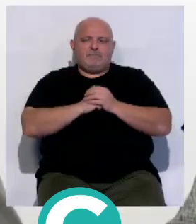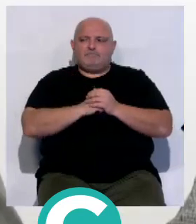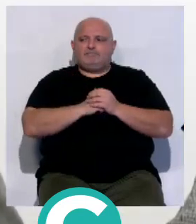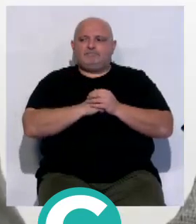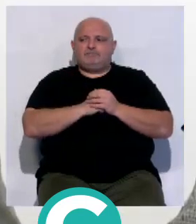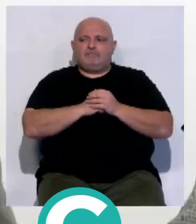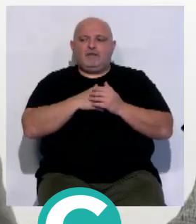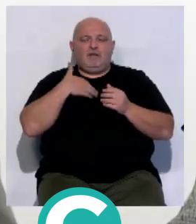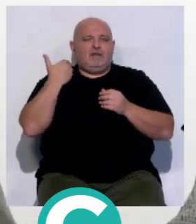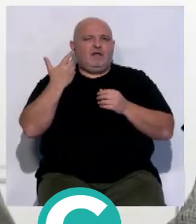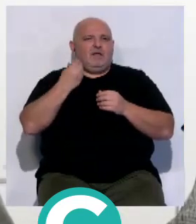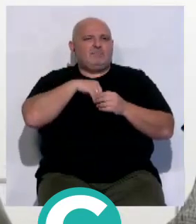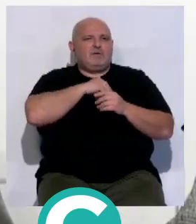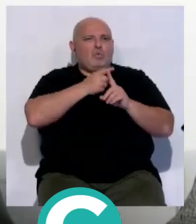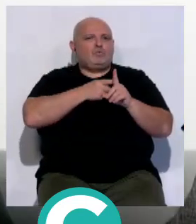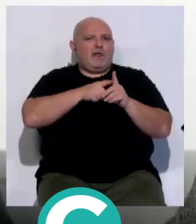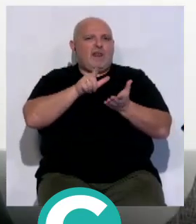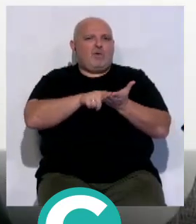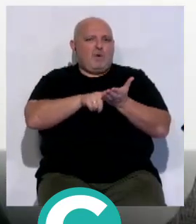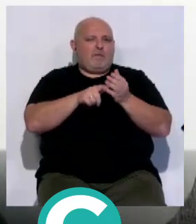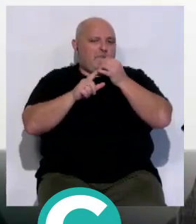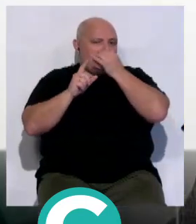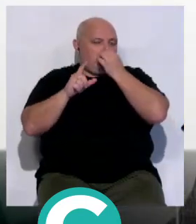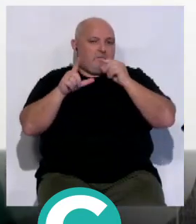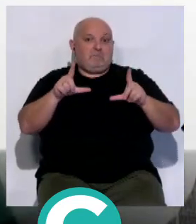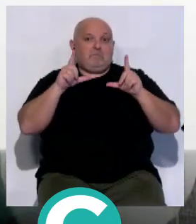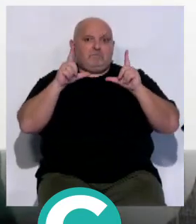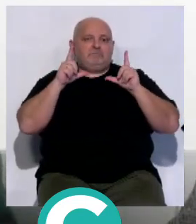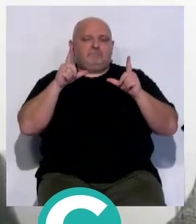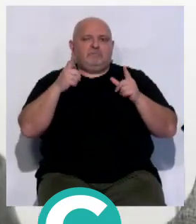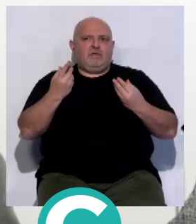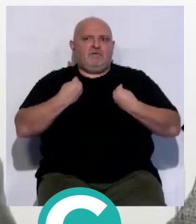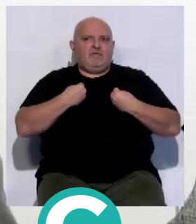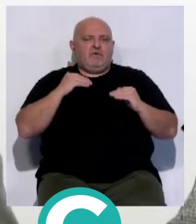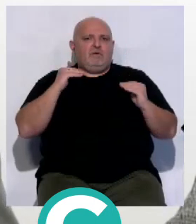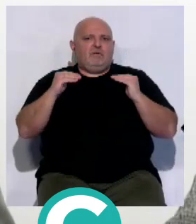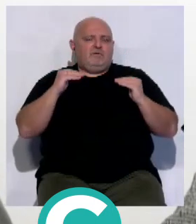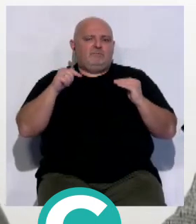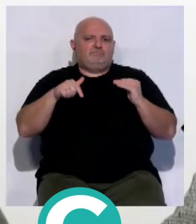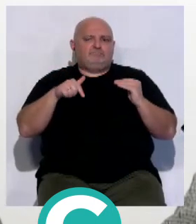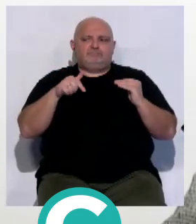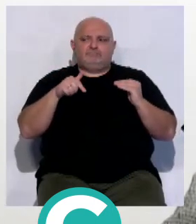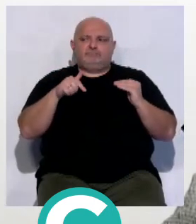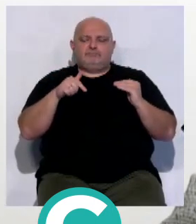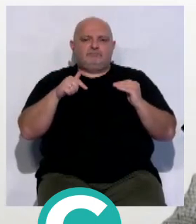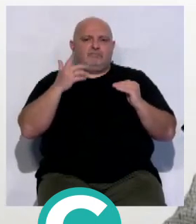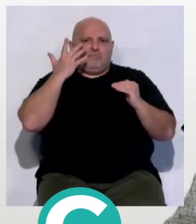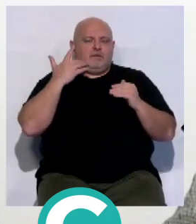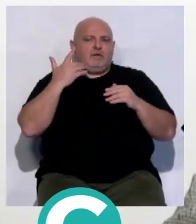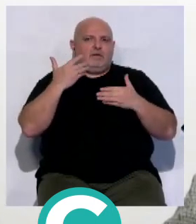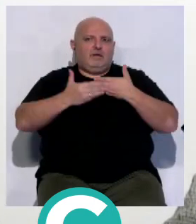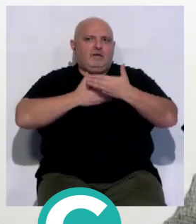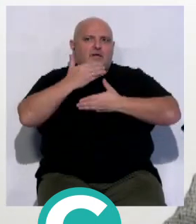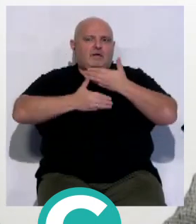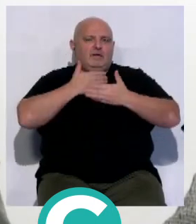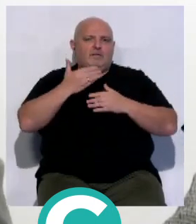El lugar es donde el español ha tenido un gran protagonismo y ahora vive un momento que es digno de análisis y que